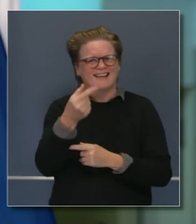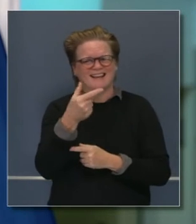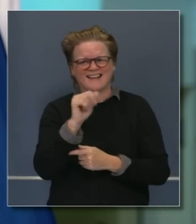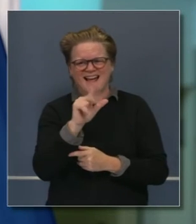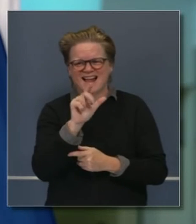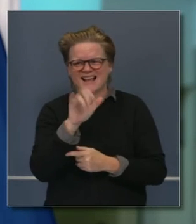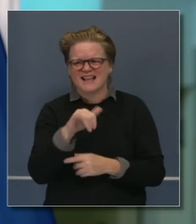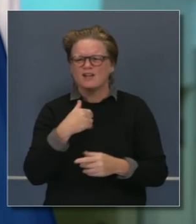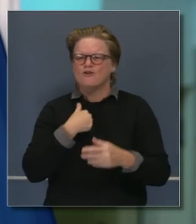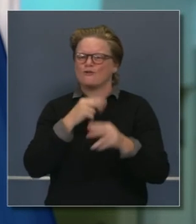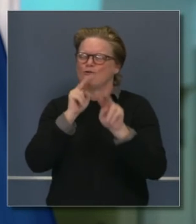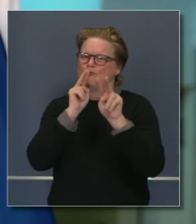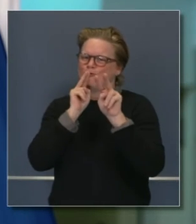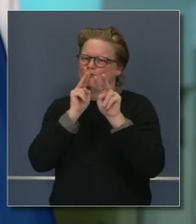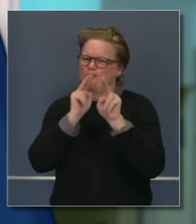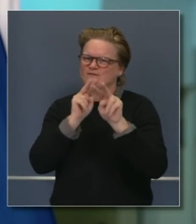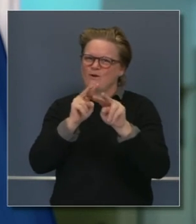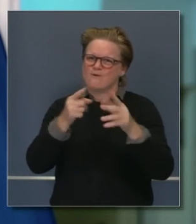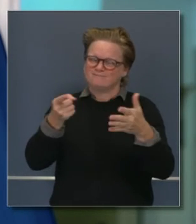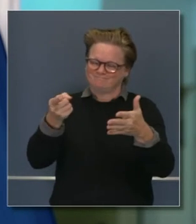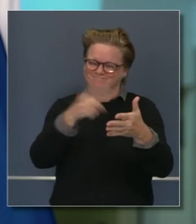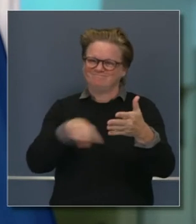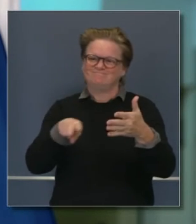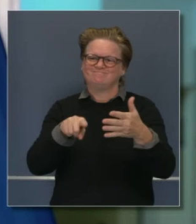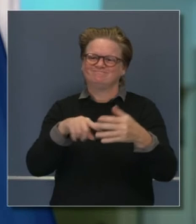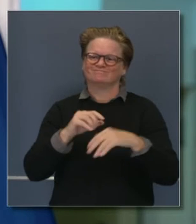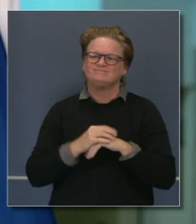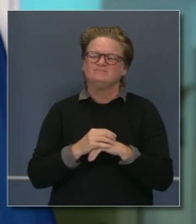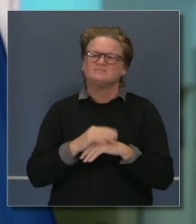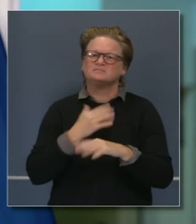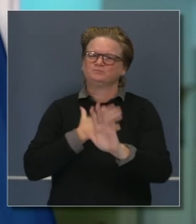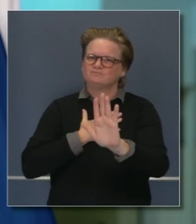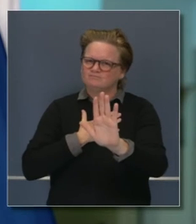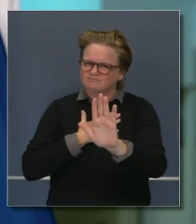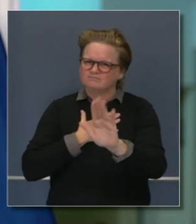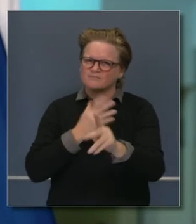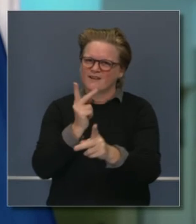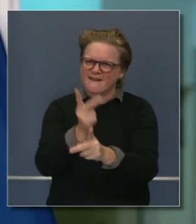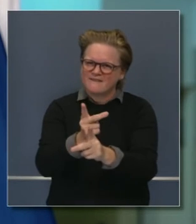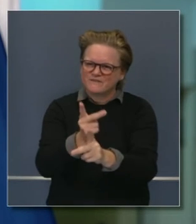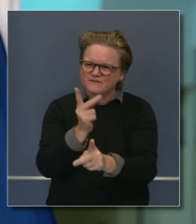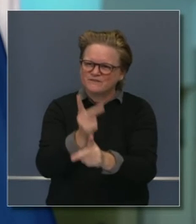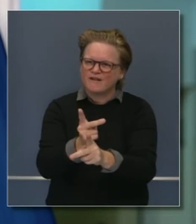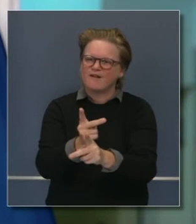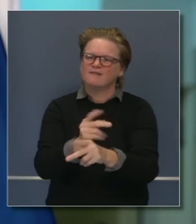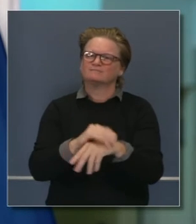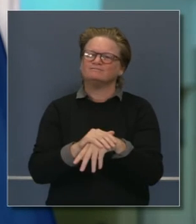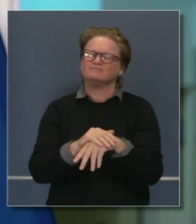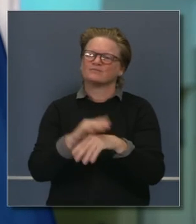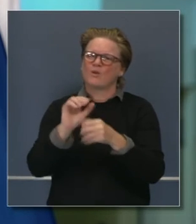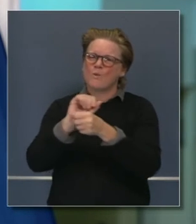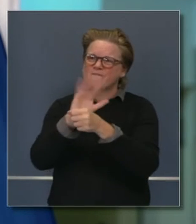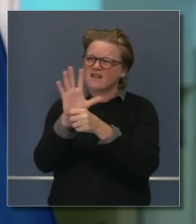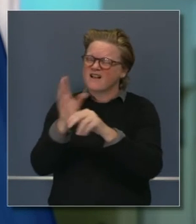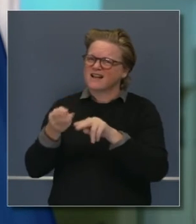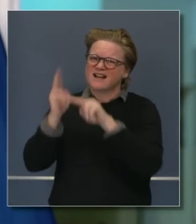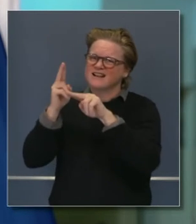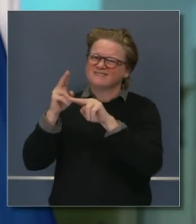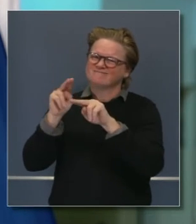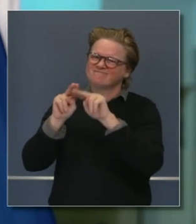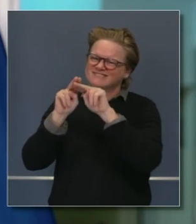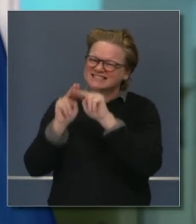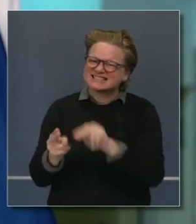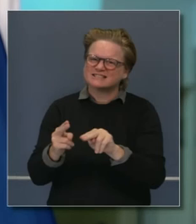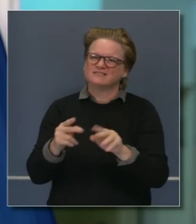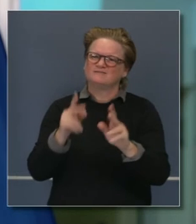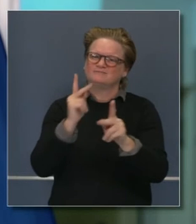sigan siendo vigilantes. Tomen en serio la amenaza de COVID-19 con estas nuevas cifras que están en